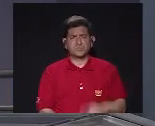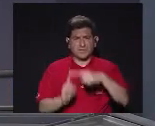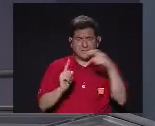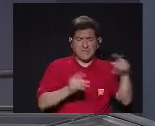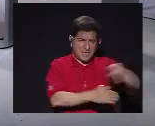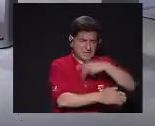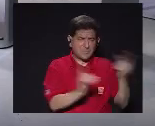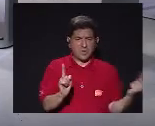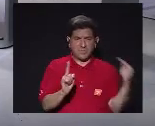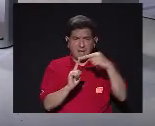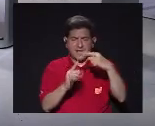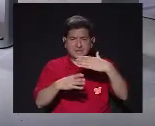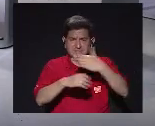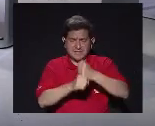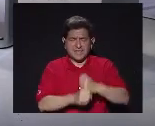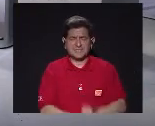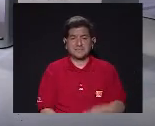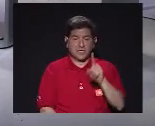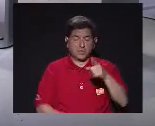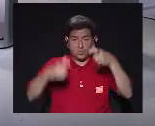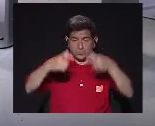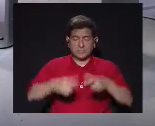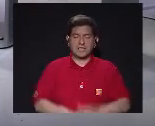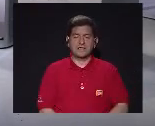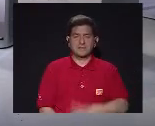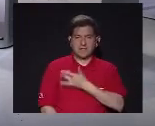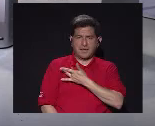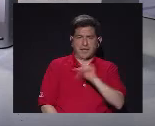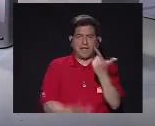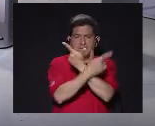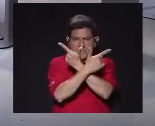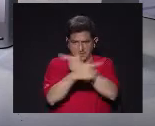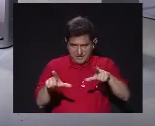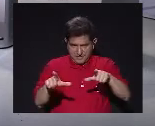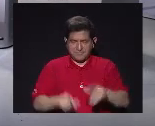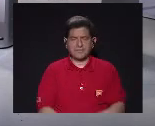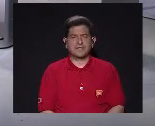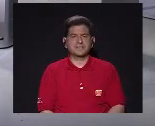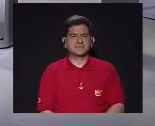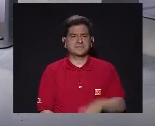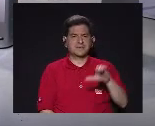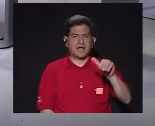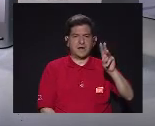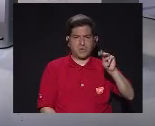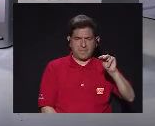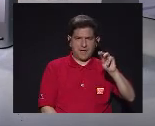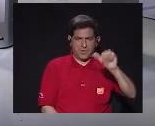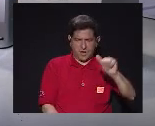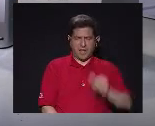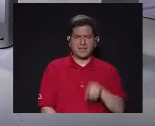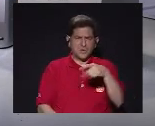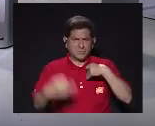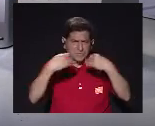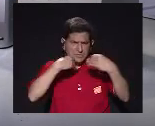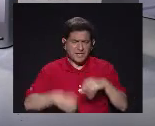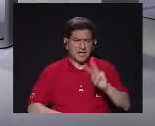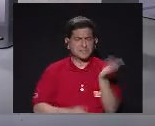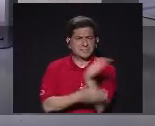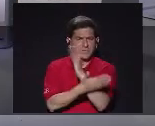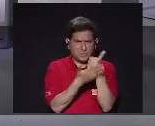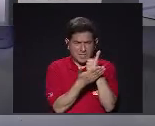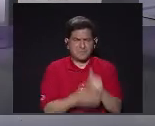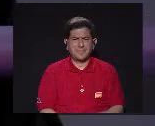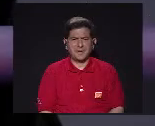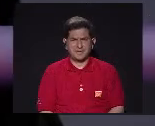producir un disco Este disco Almas en Vuelo Tal vez Carlos Magnus Se nos puede contar Un poco Esa segunda